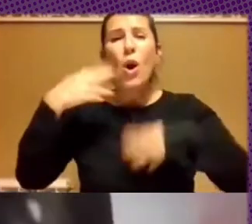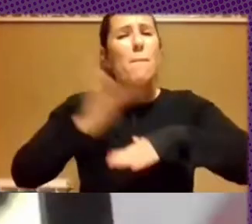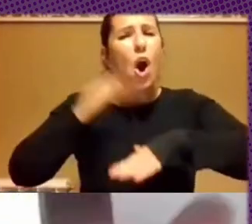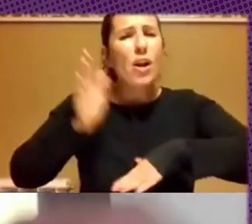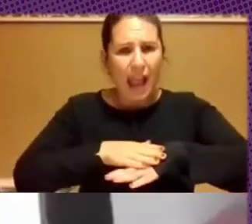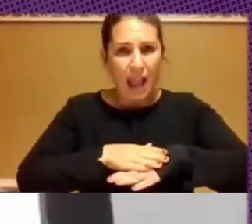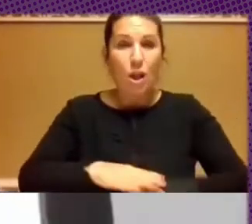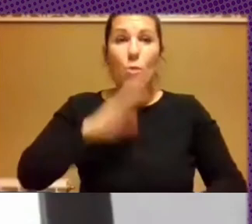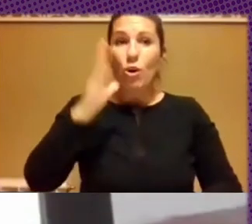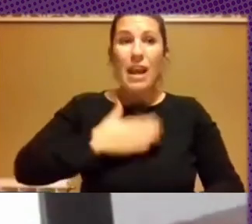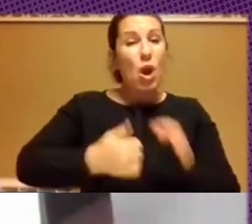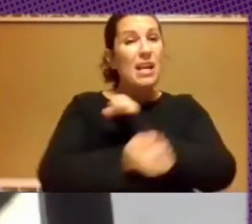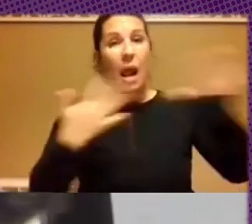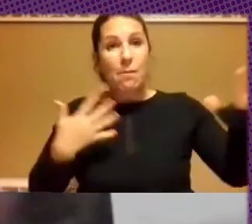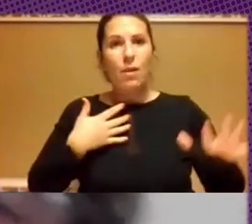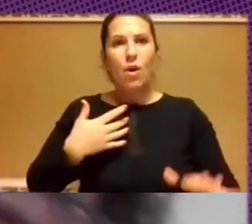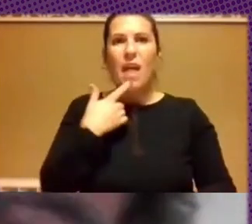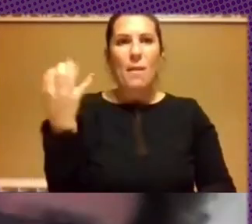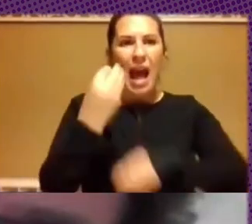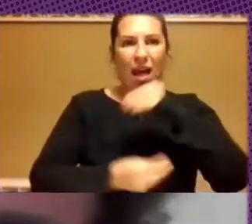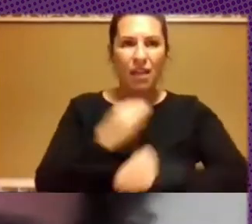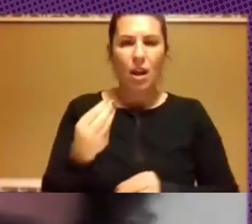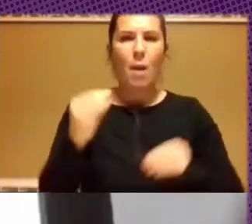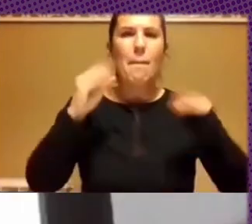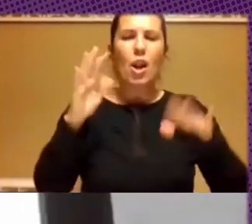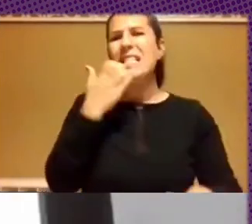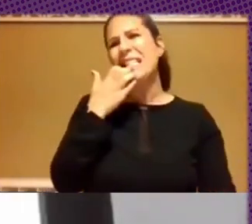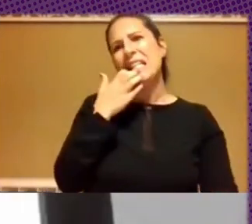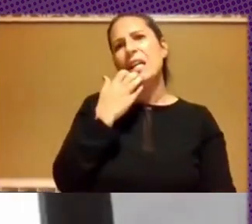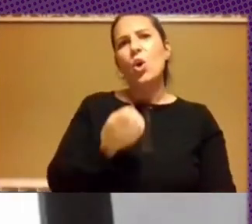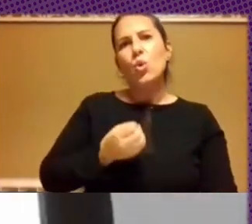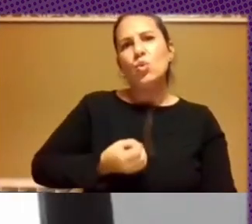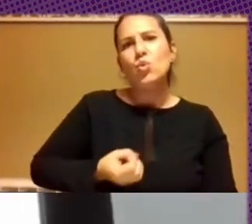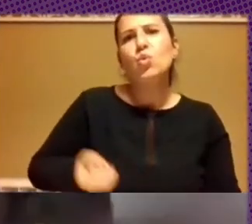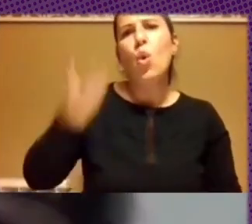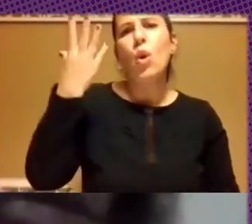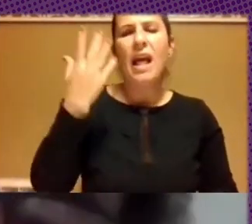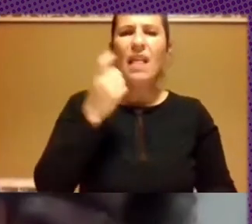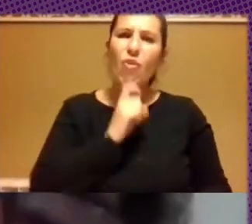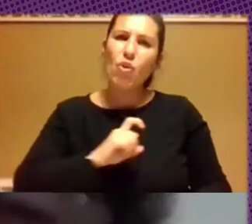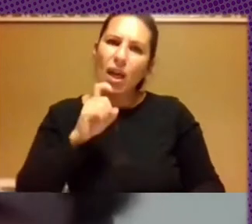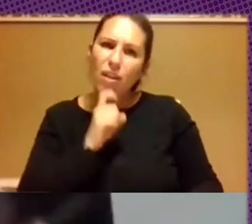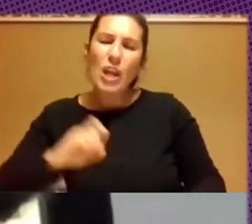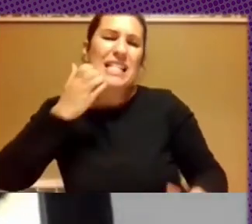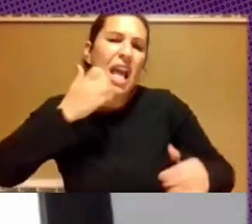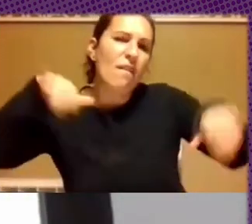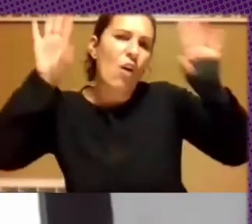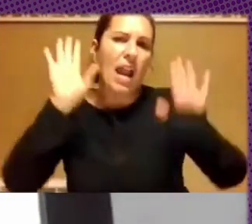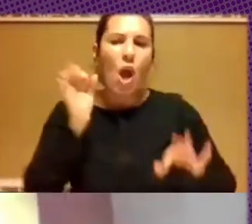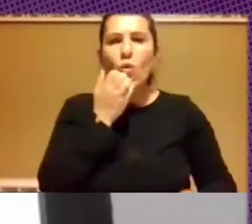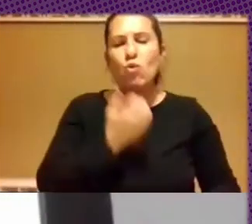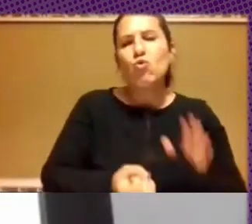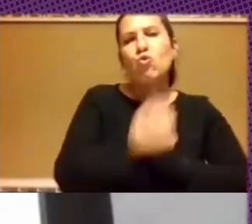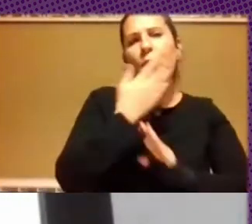los señalamientos son, bueno, pero si esto hubiese surgido desde las fundaciones, hubiese surgido de la sociedad civil,